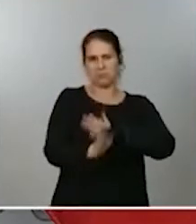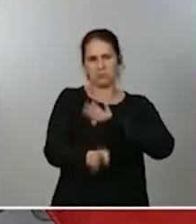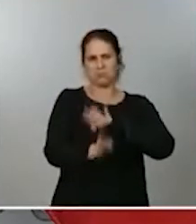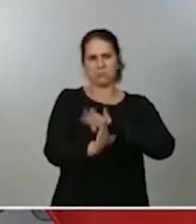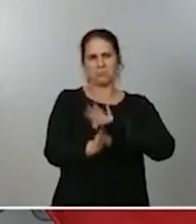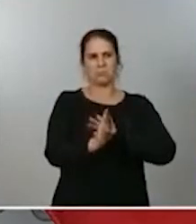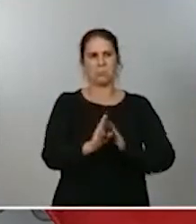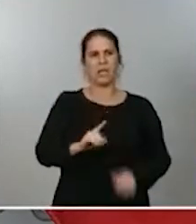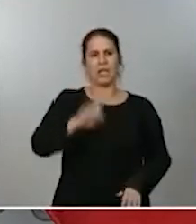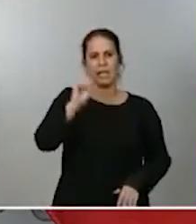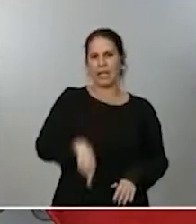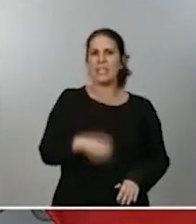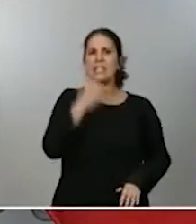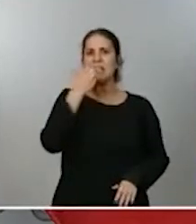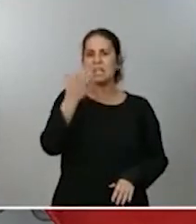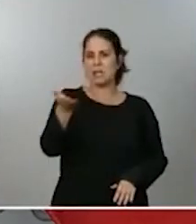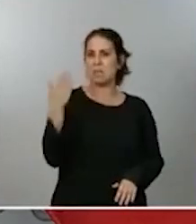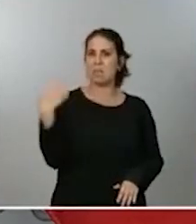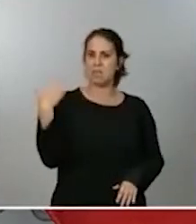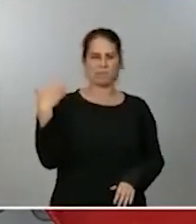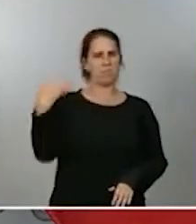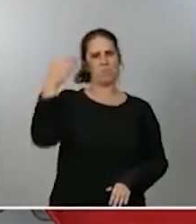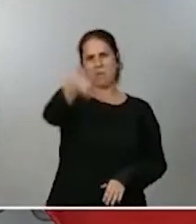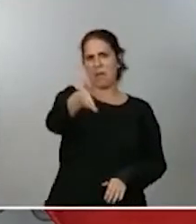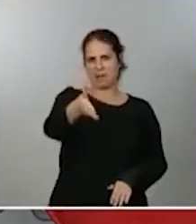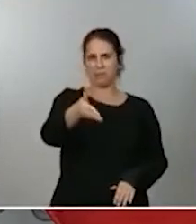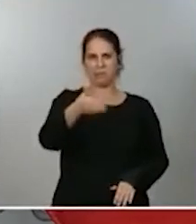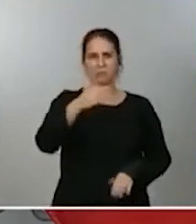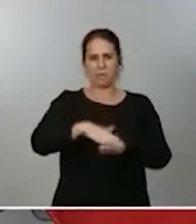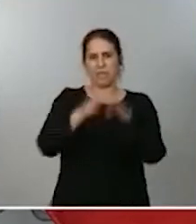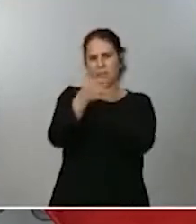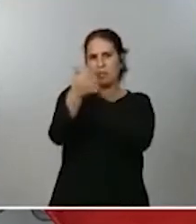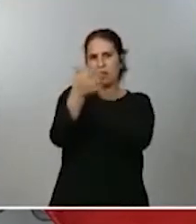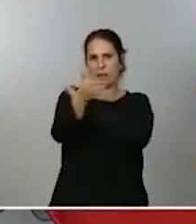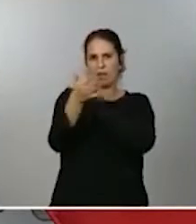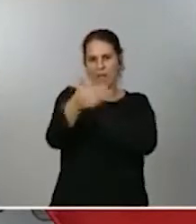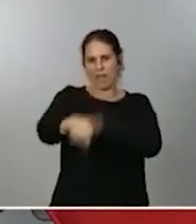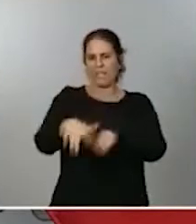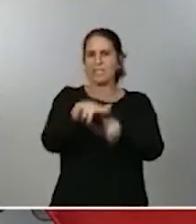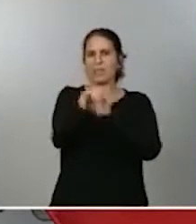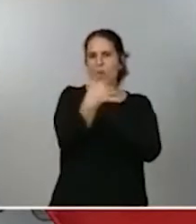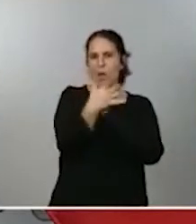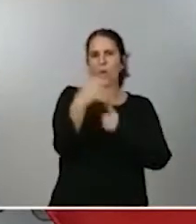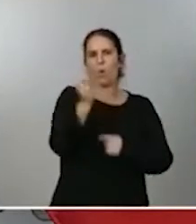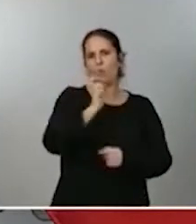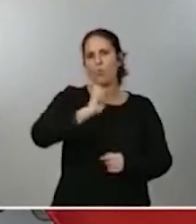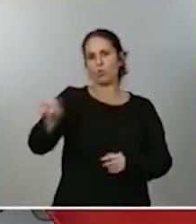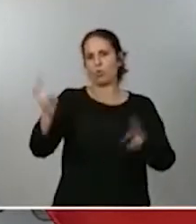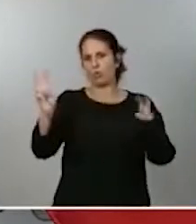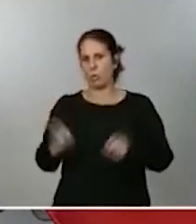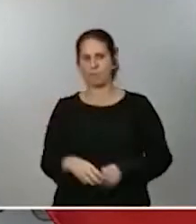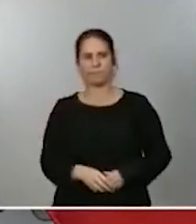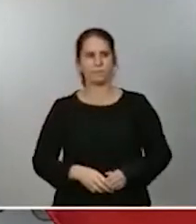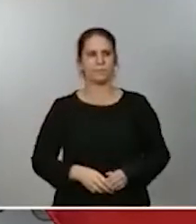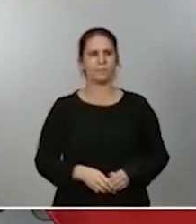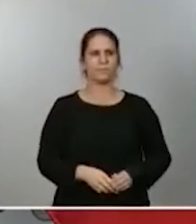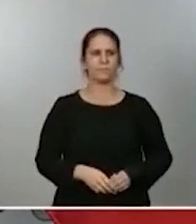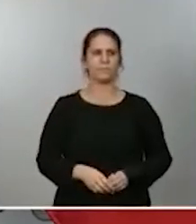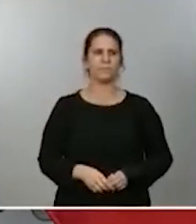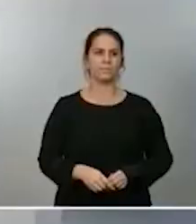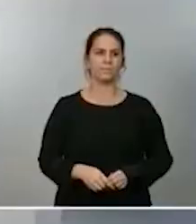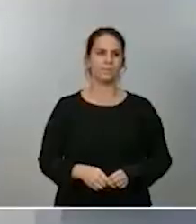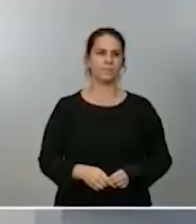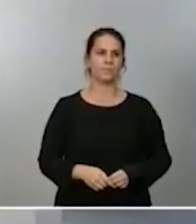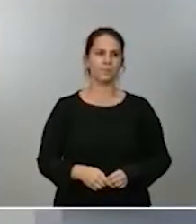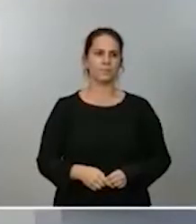veces que se les solicite que lo llamen para dar cuenta de este o de cualquier otro asunto. En otro orden